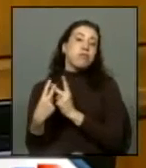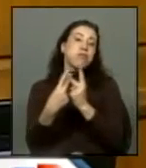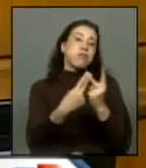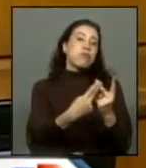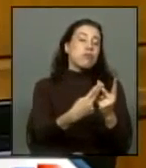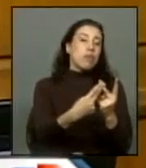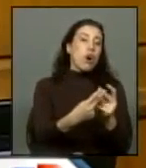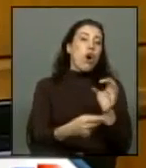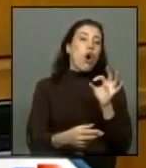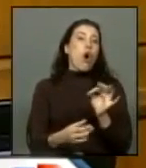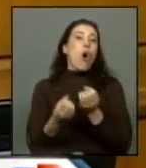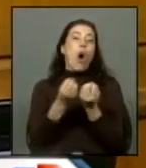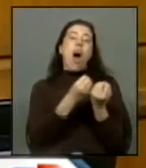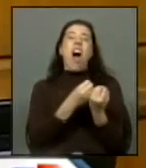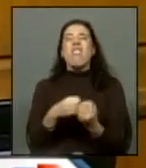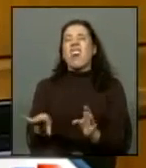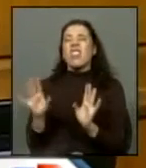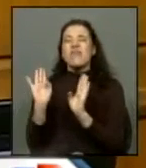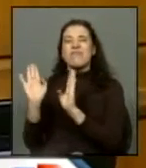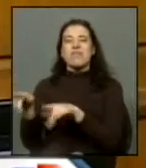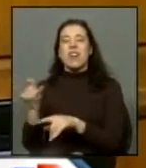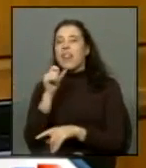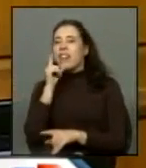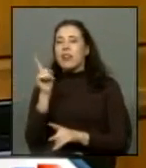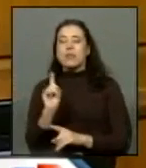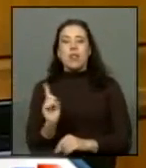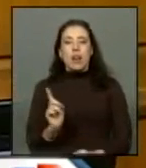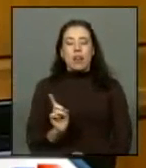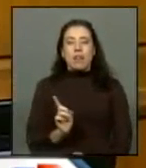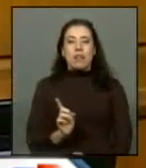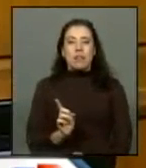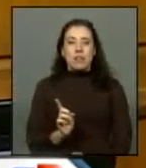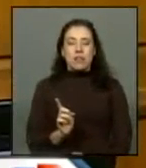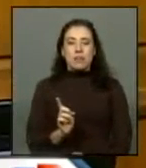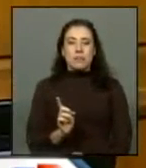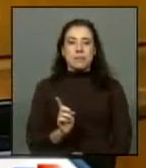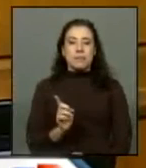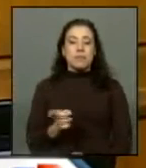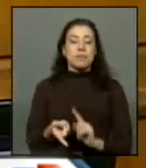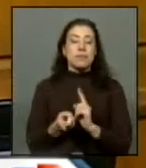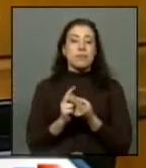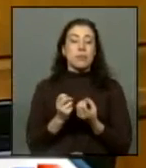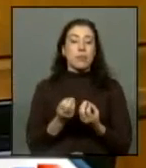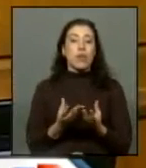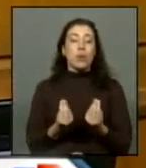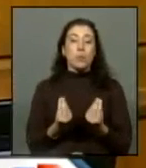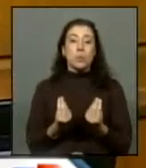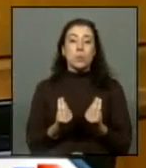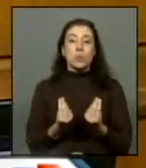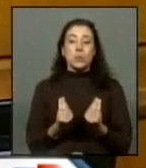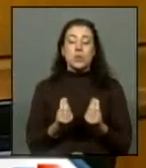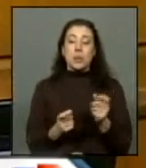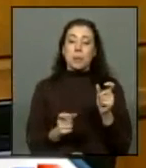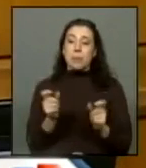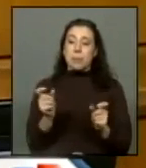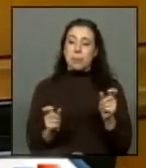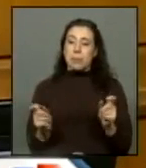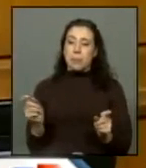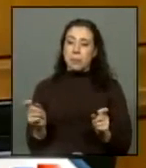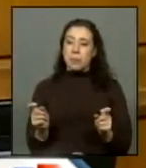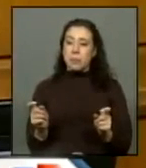definitivamente abandonar sus denuncias, lo que hace que efectivamente un gran porcentaje de la población